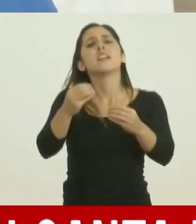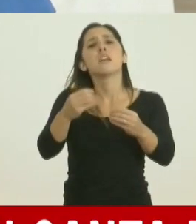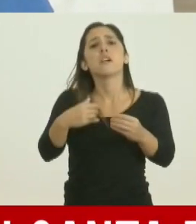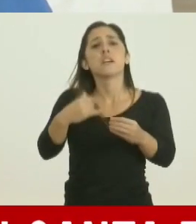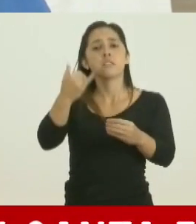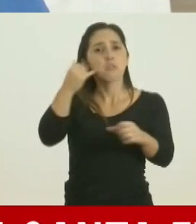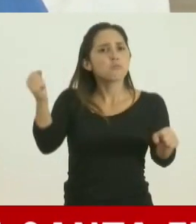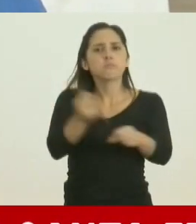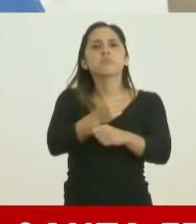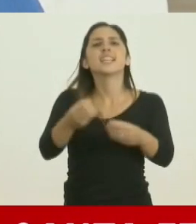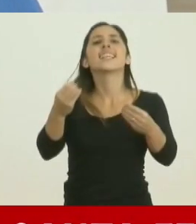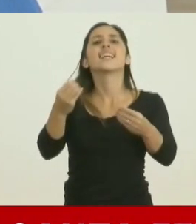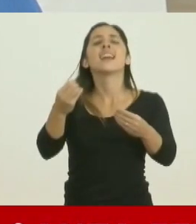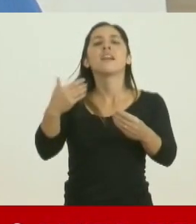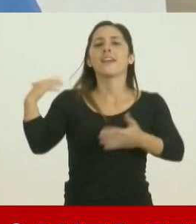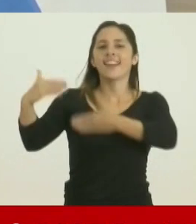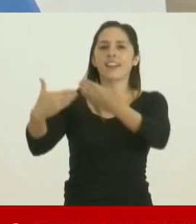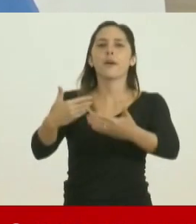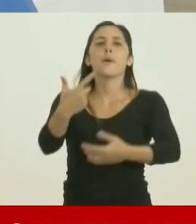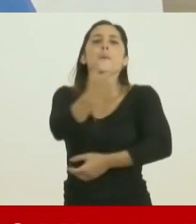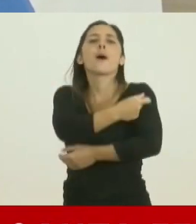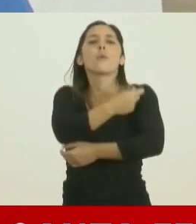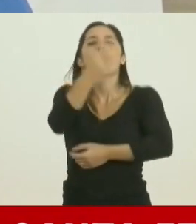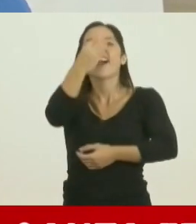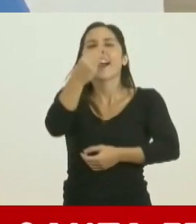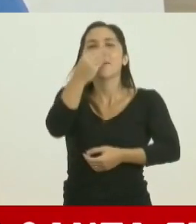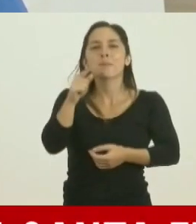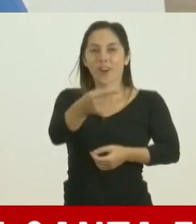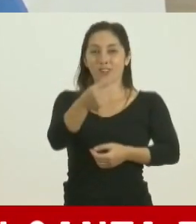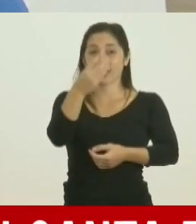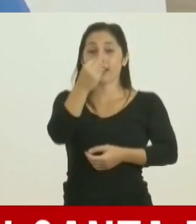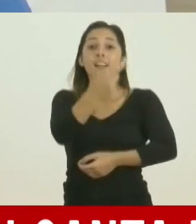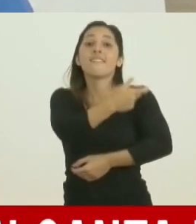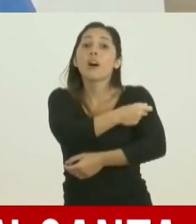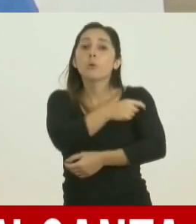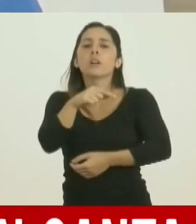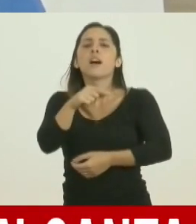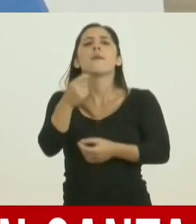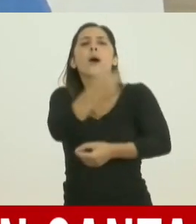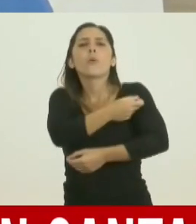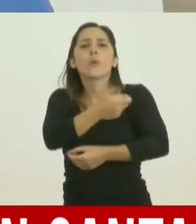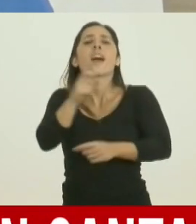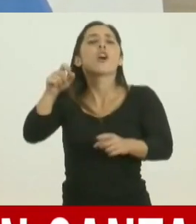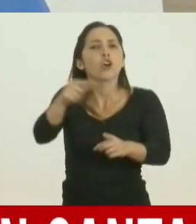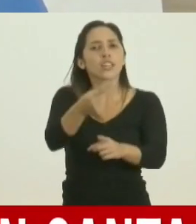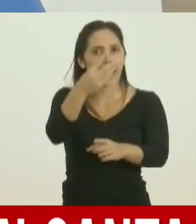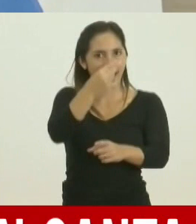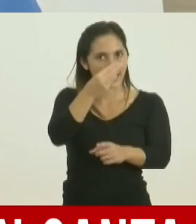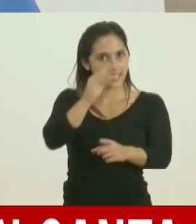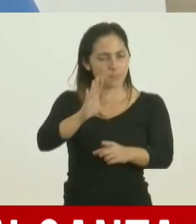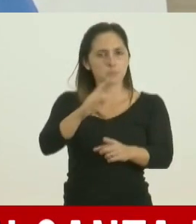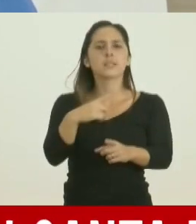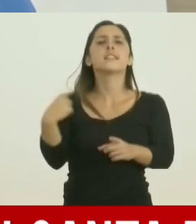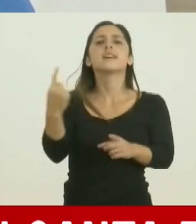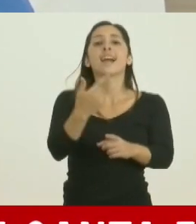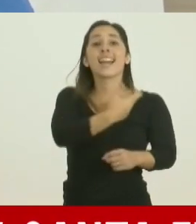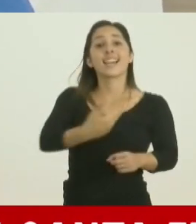éxito la vacunación antigripal. Insisto, es vacunación antigripal que reforzamos tanto